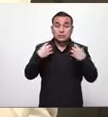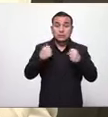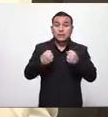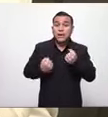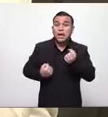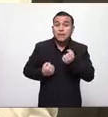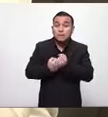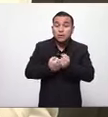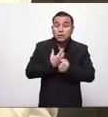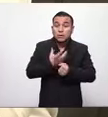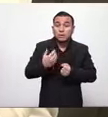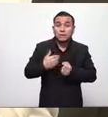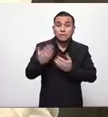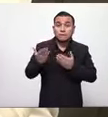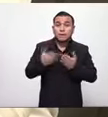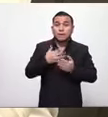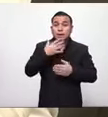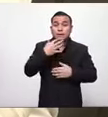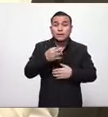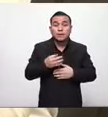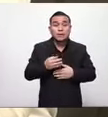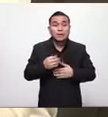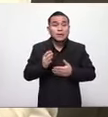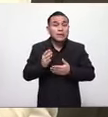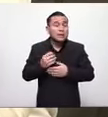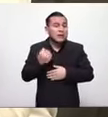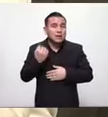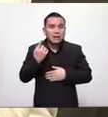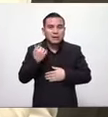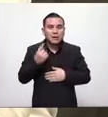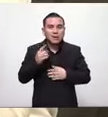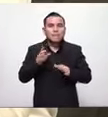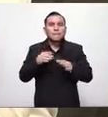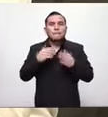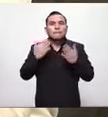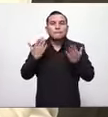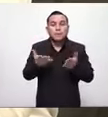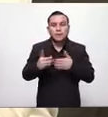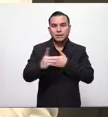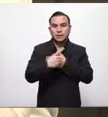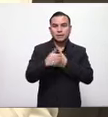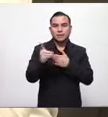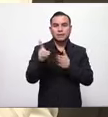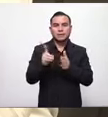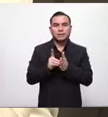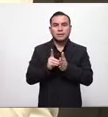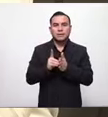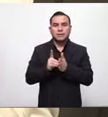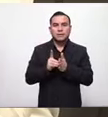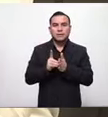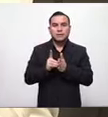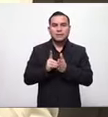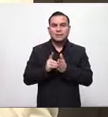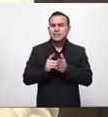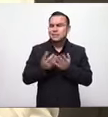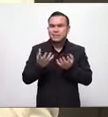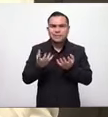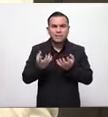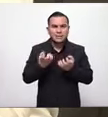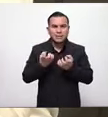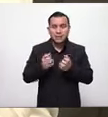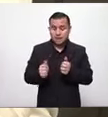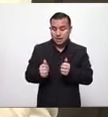siempre y es bienvenido y por eso no entendemos porque hay diputados que no quieren